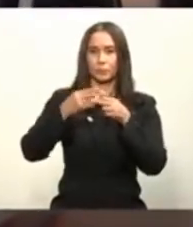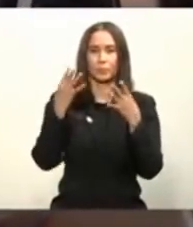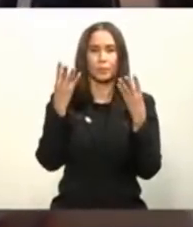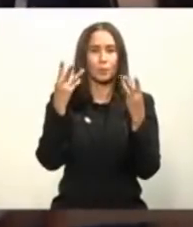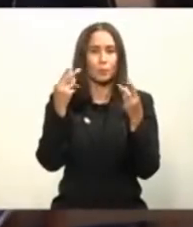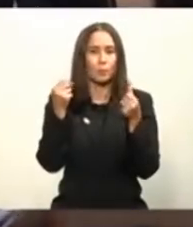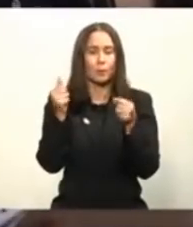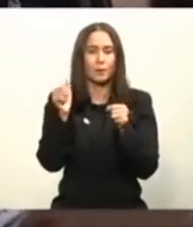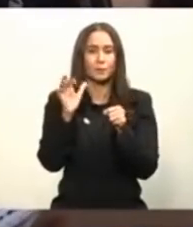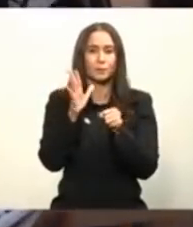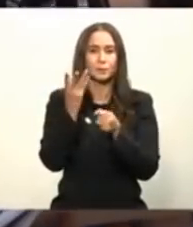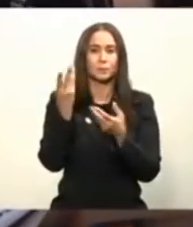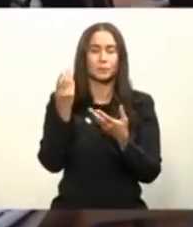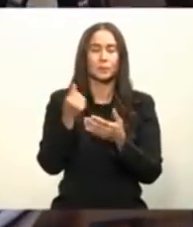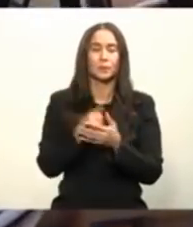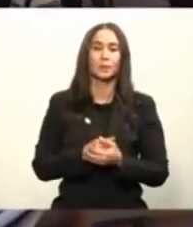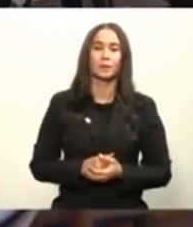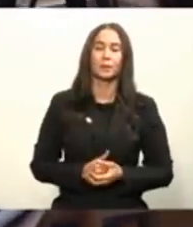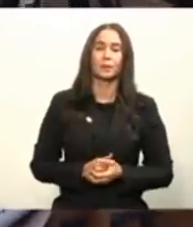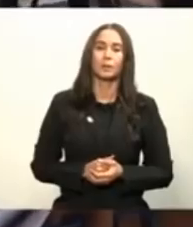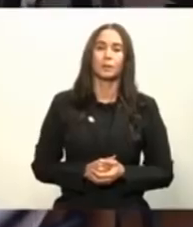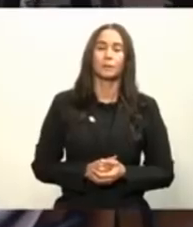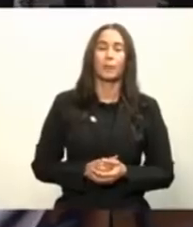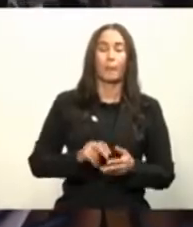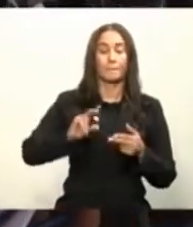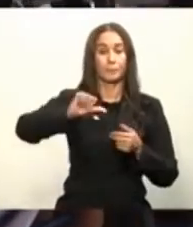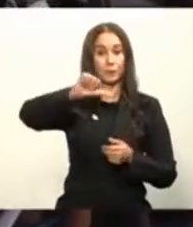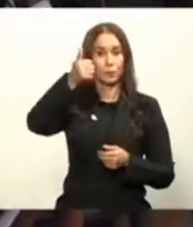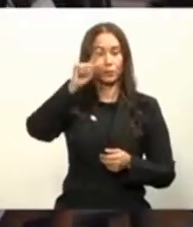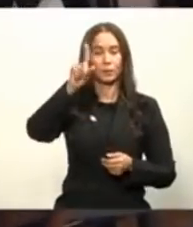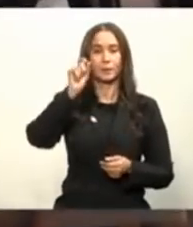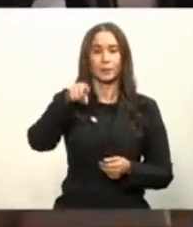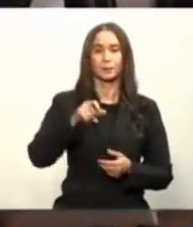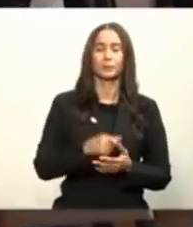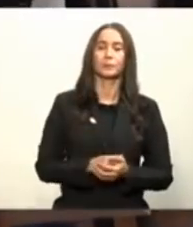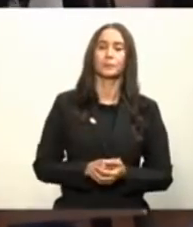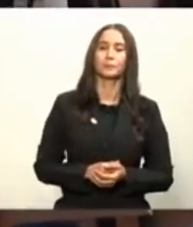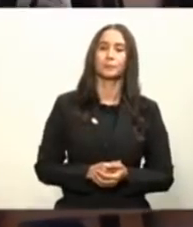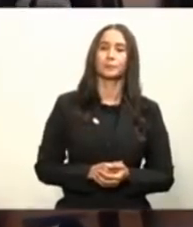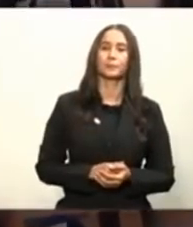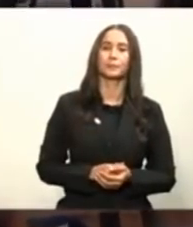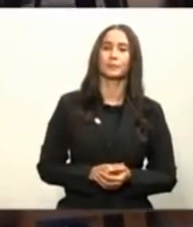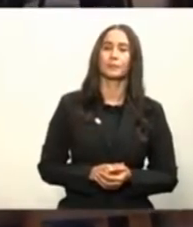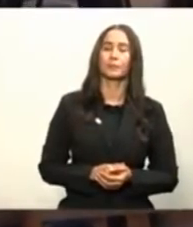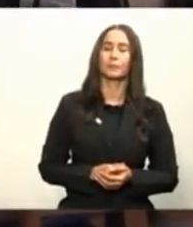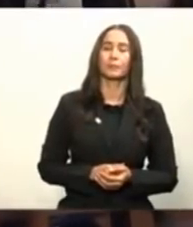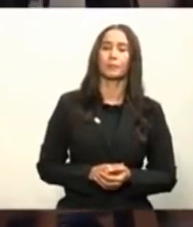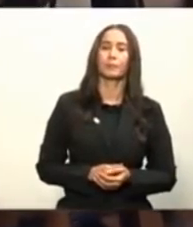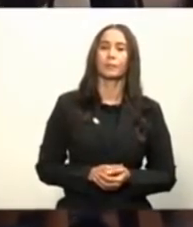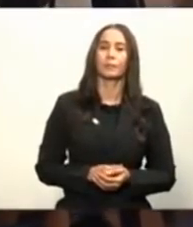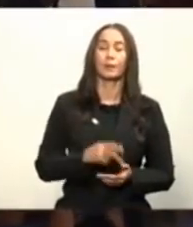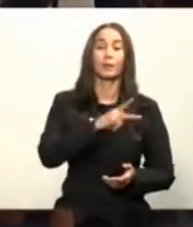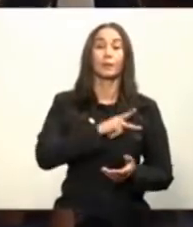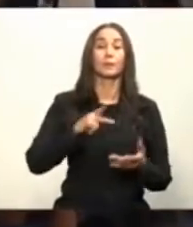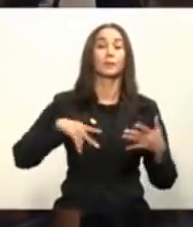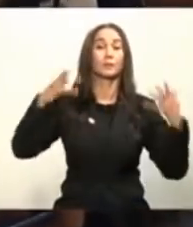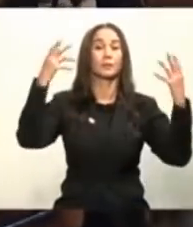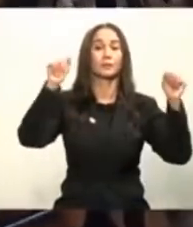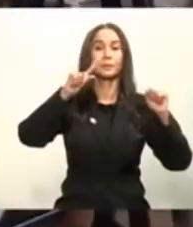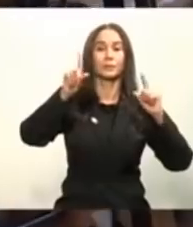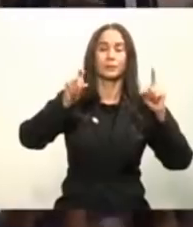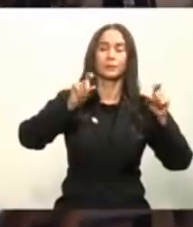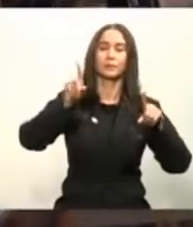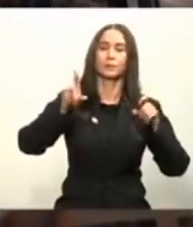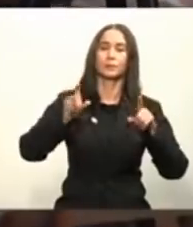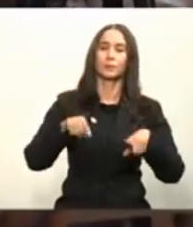todos estos biológicos? Número dos en el caso de la para la vicepresidenta en el